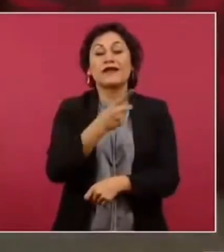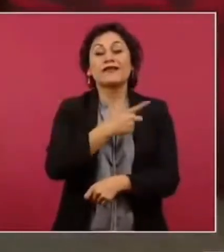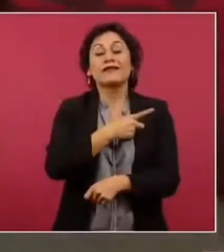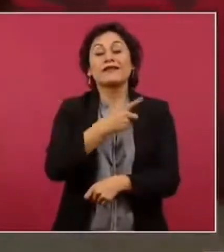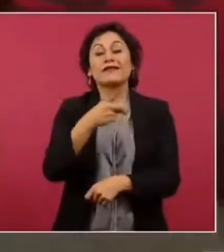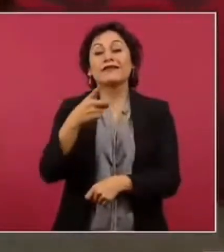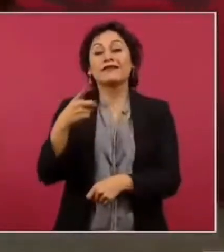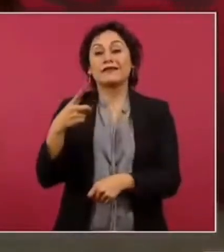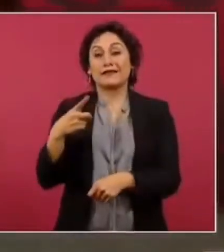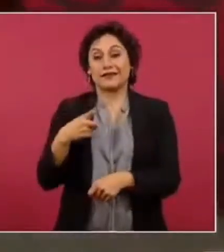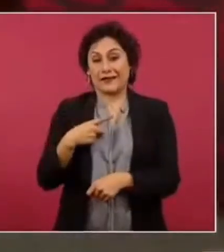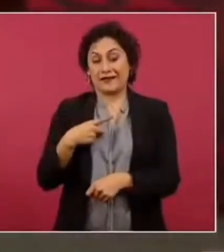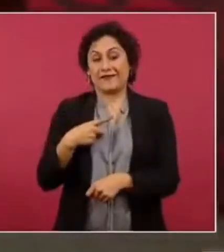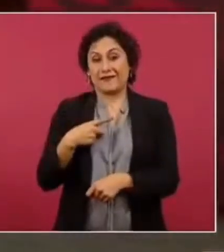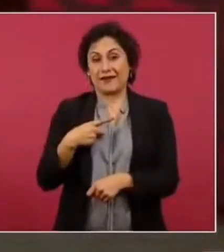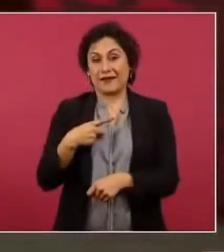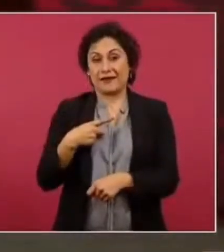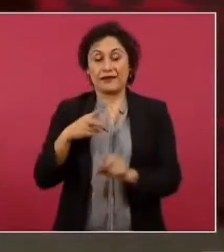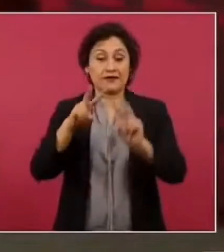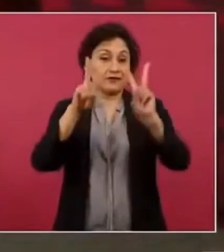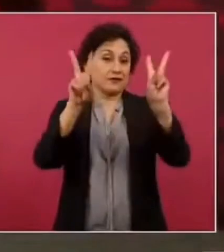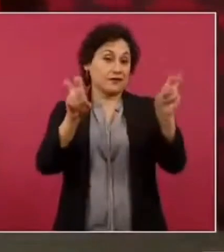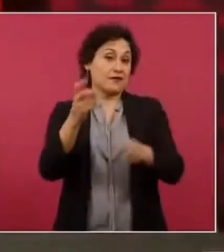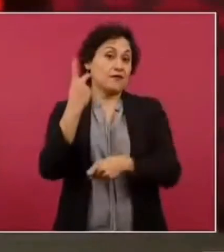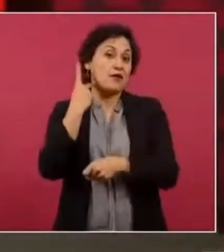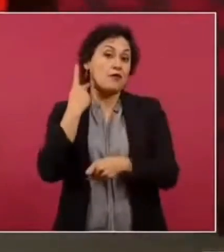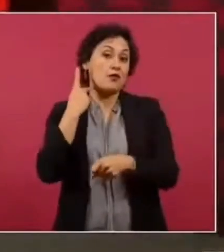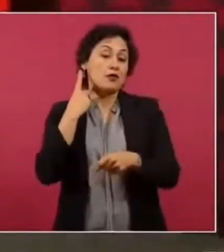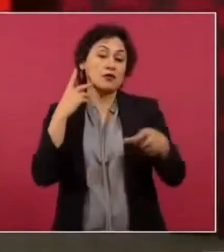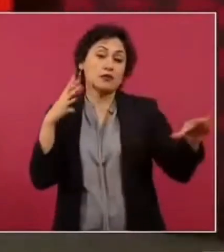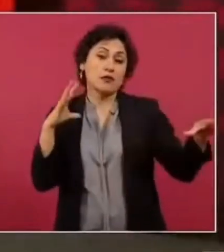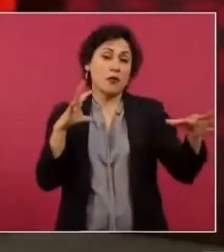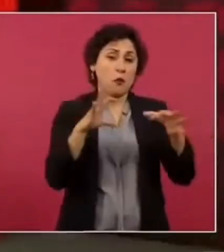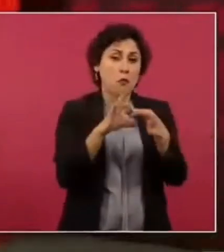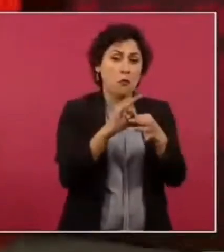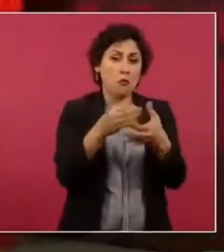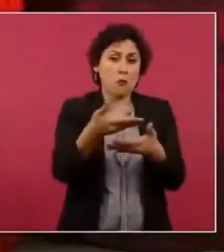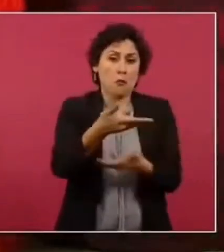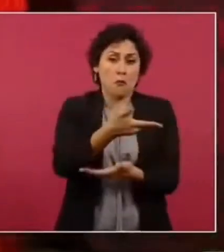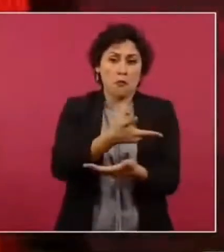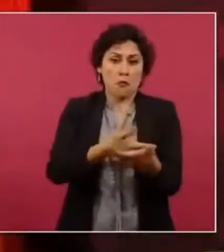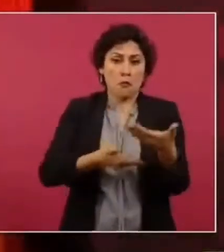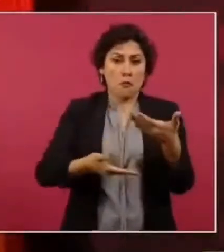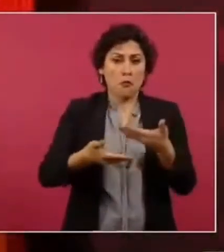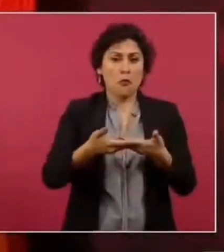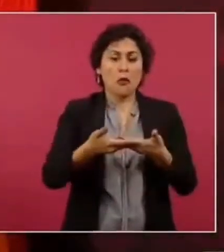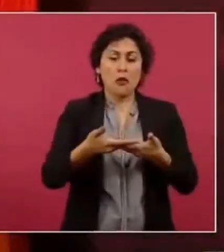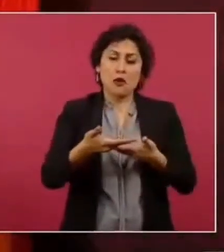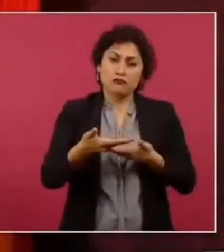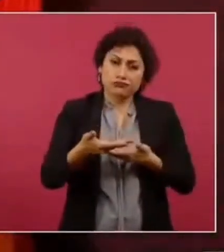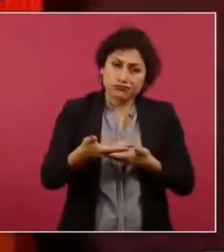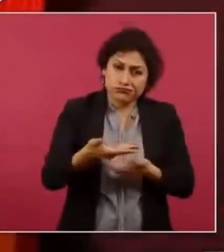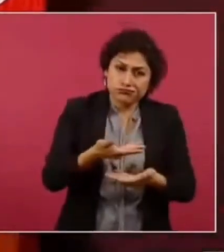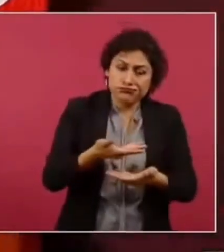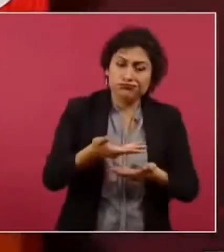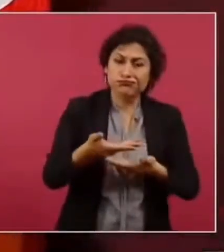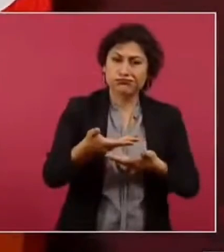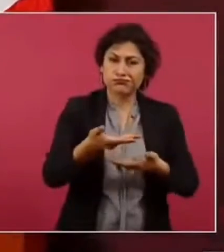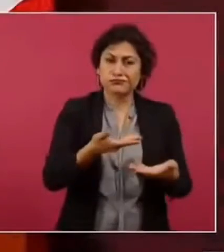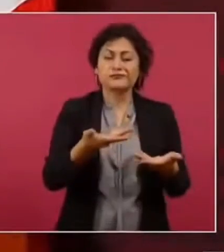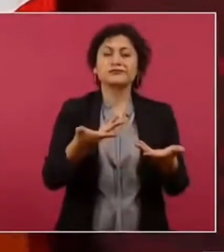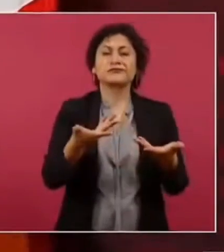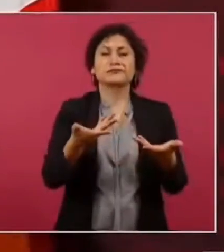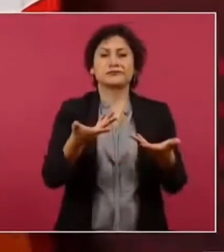de cooperación se tiene que buscar